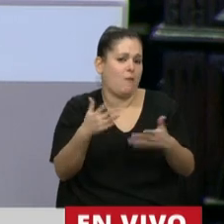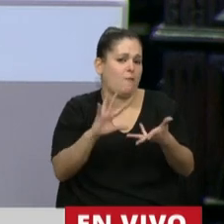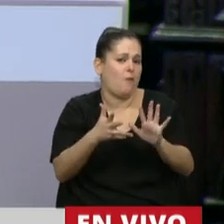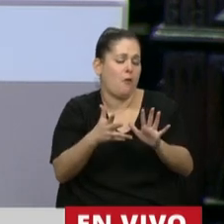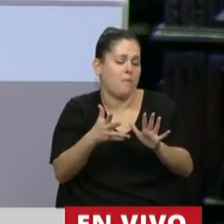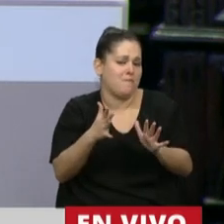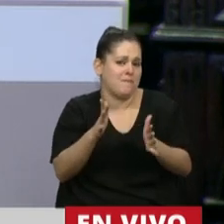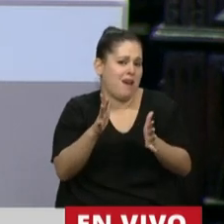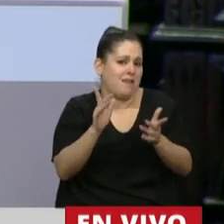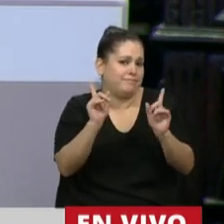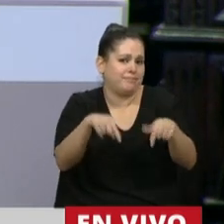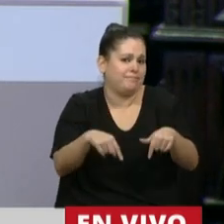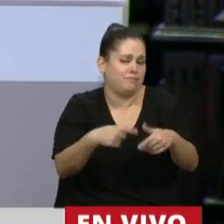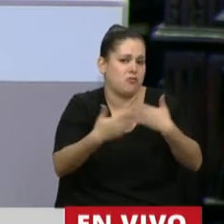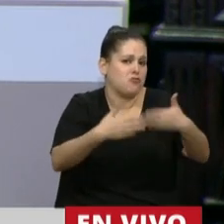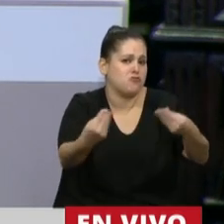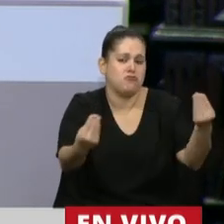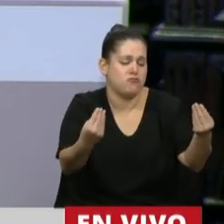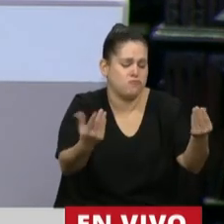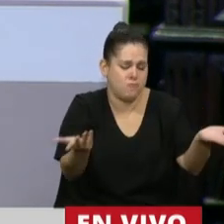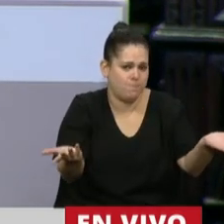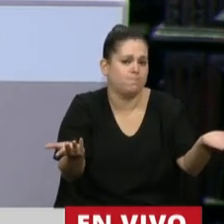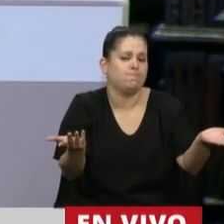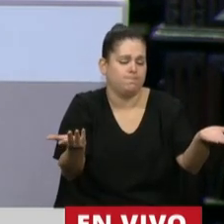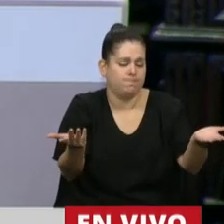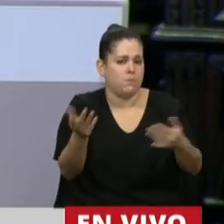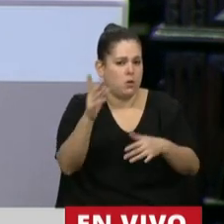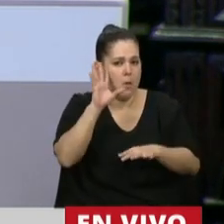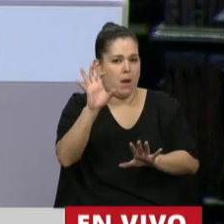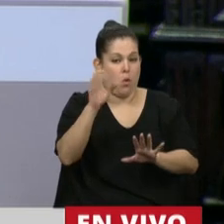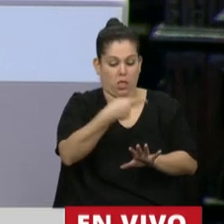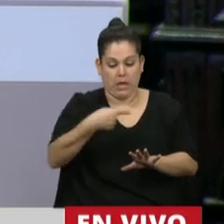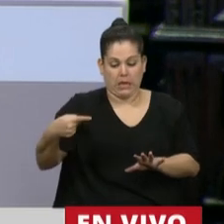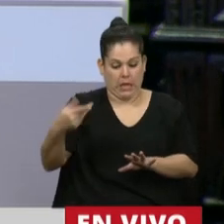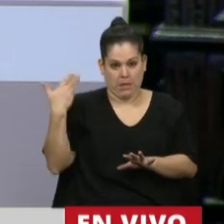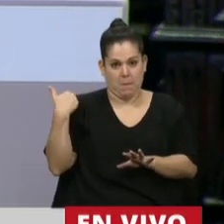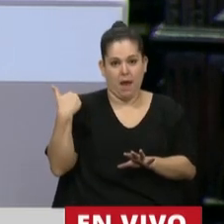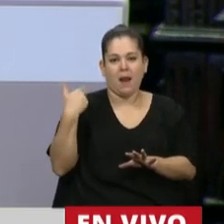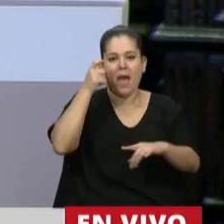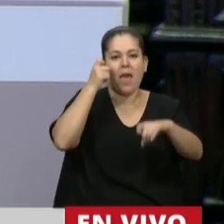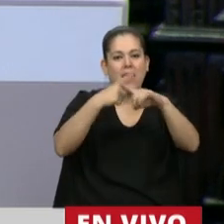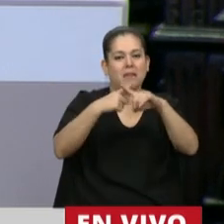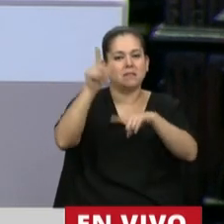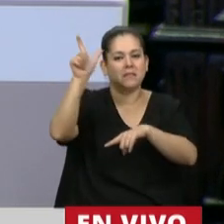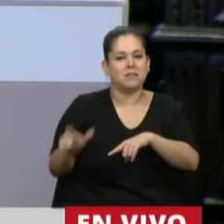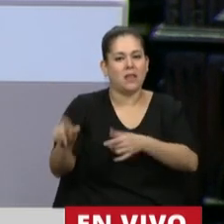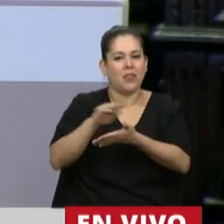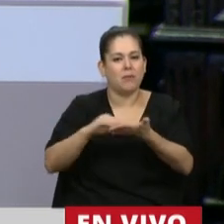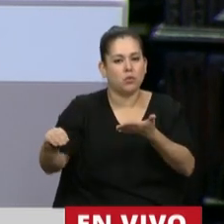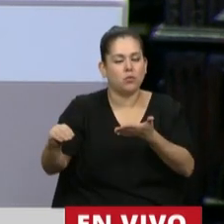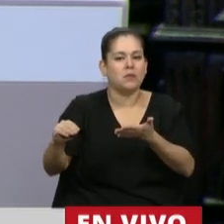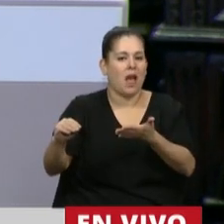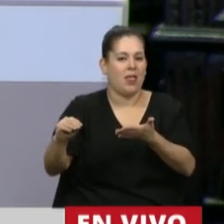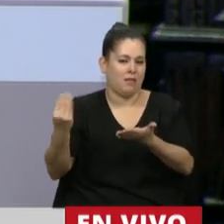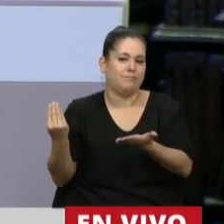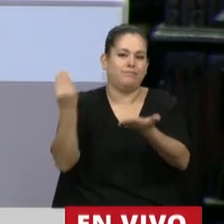Y en este sentido recuerdo que en esta semana la ex diputada y actual titular